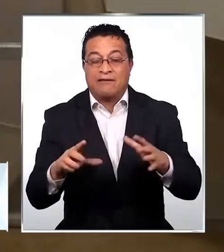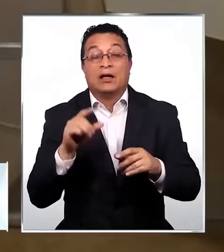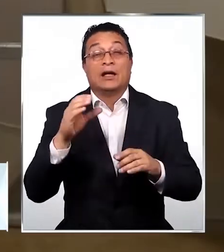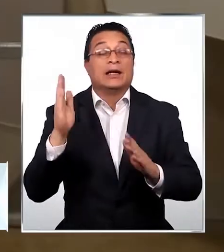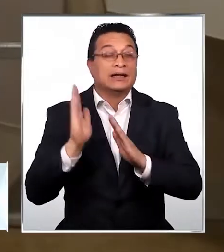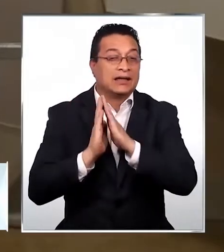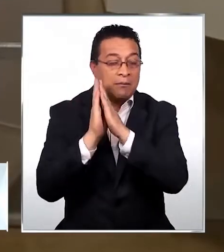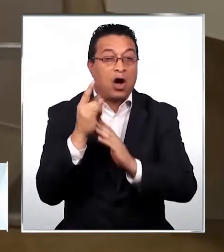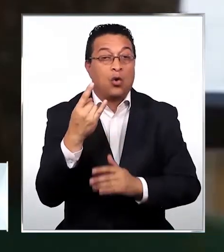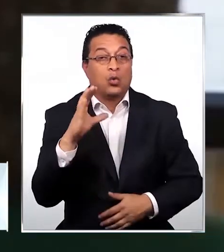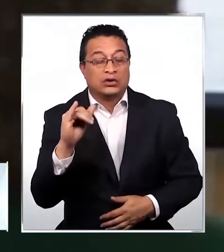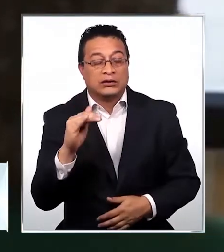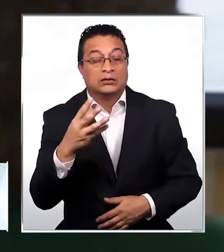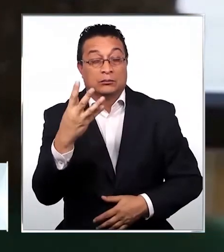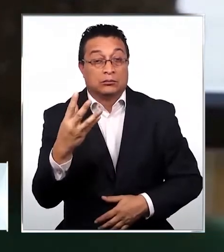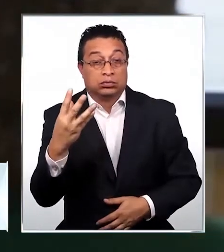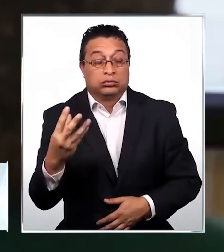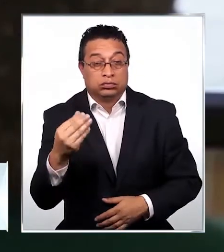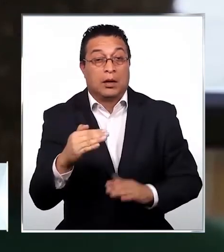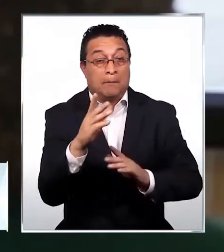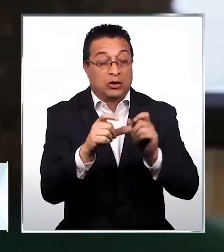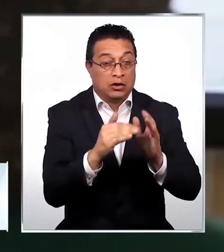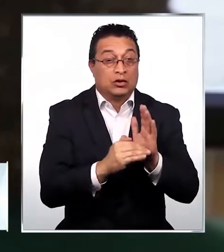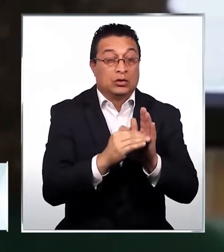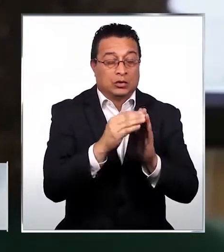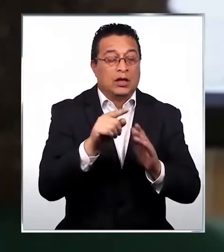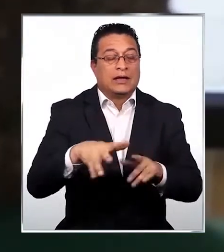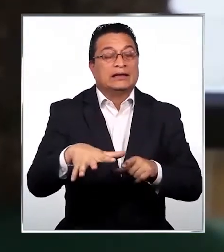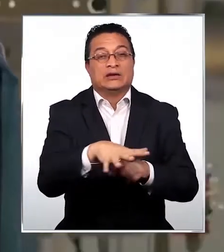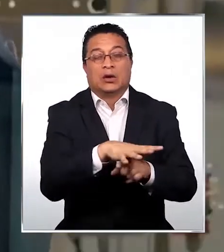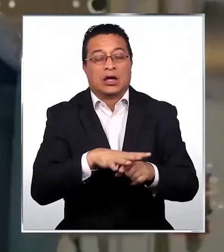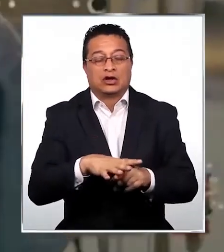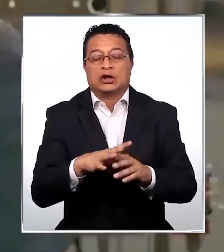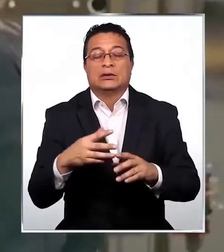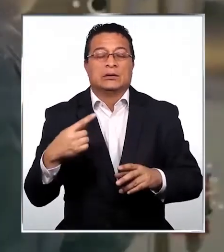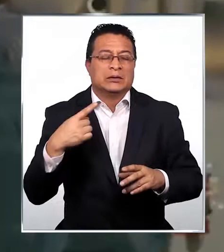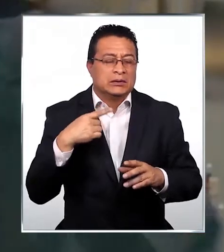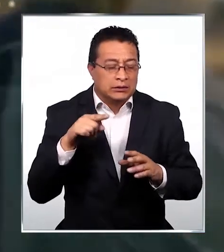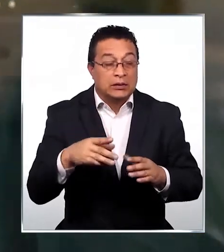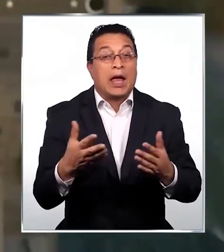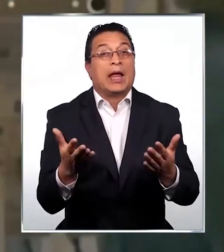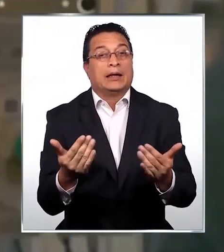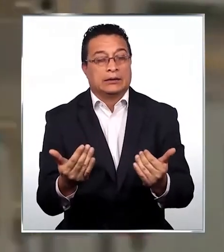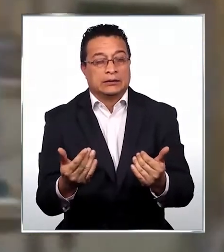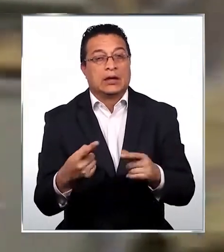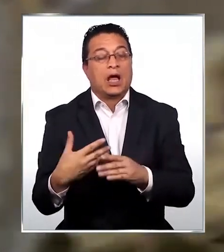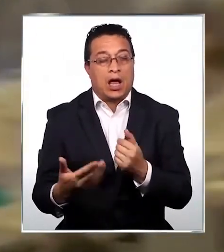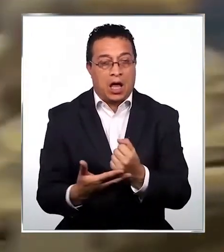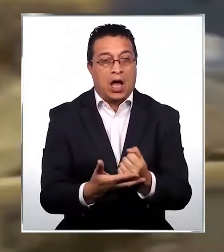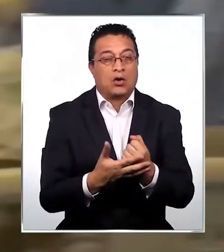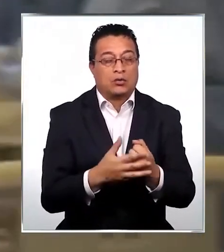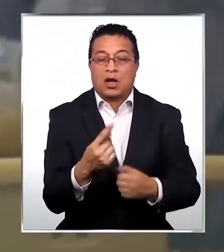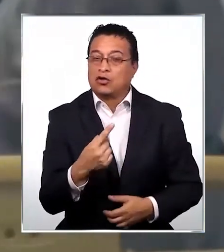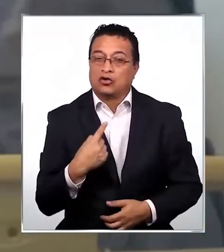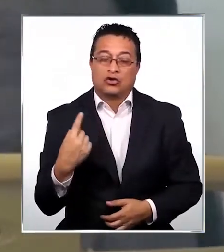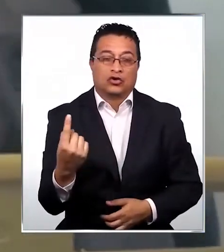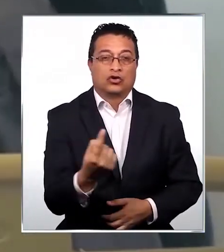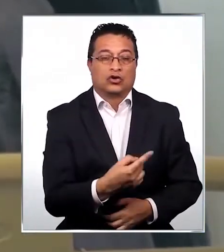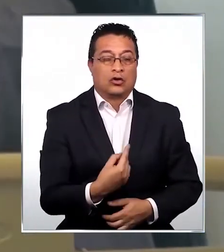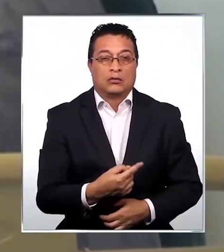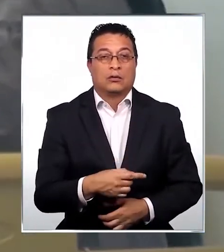de UCI se acaban, los pacientes siguen aumentando. Estamos en una situación extrema y es necesaria la cooperación de todo el mundo.